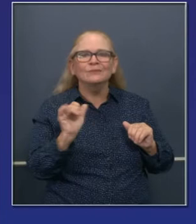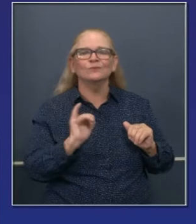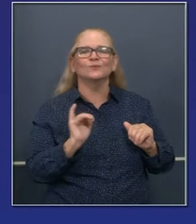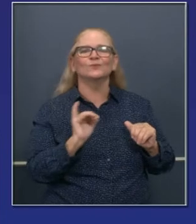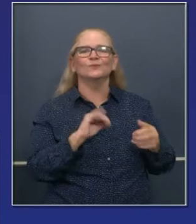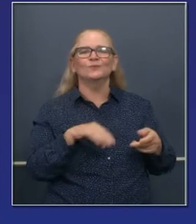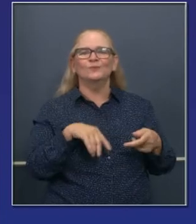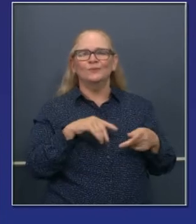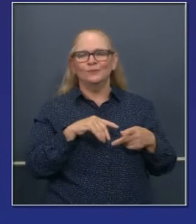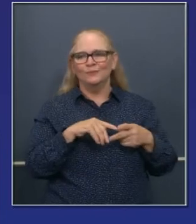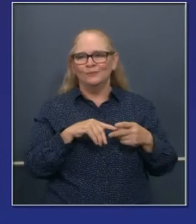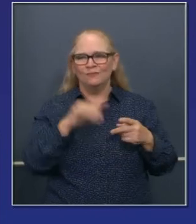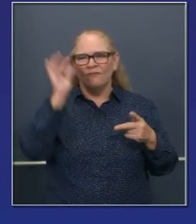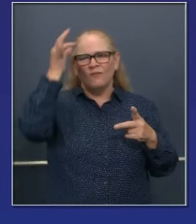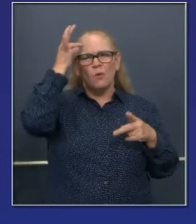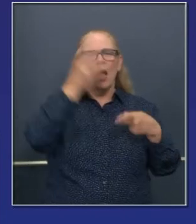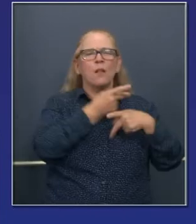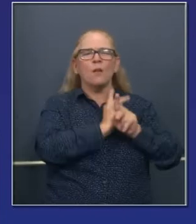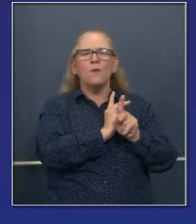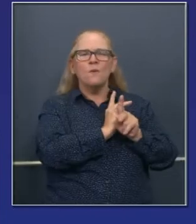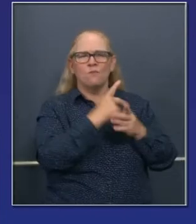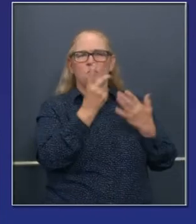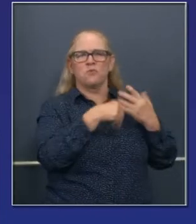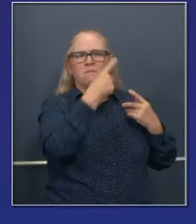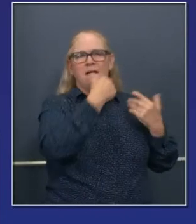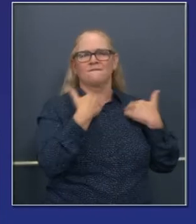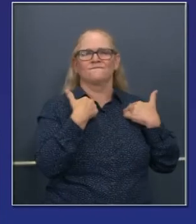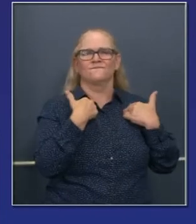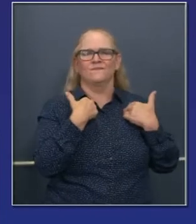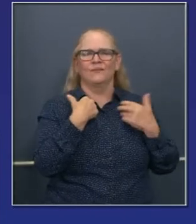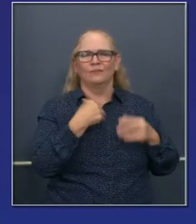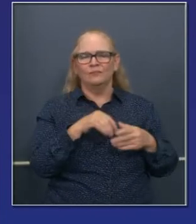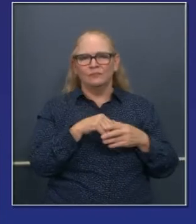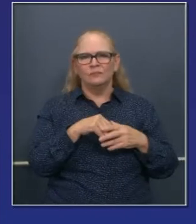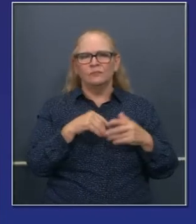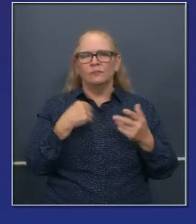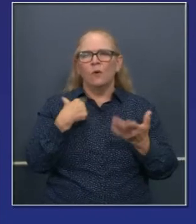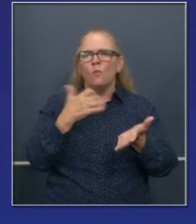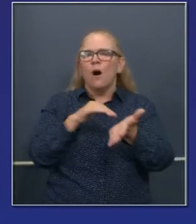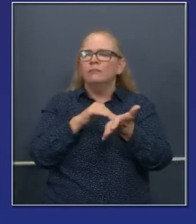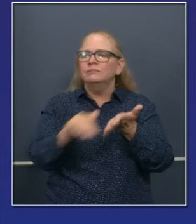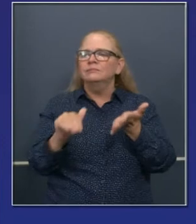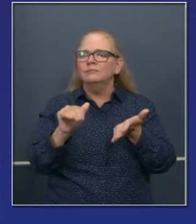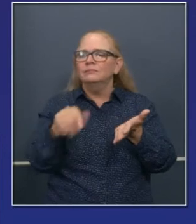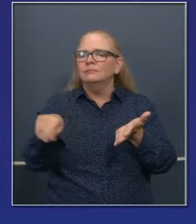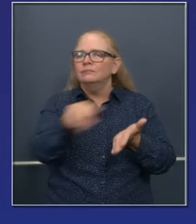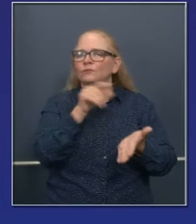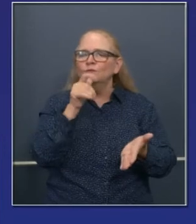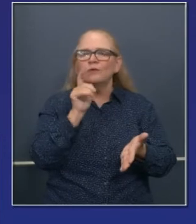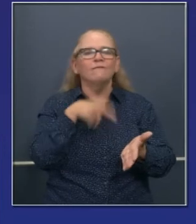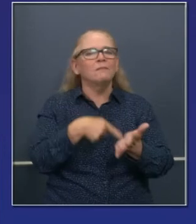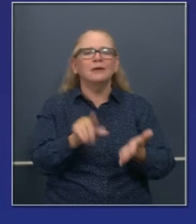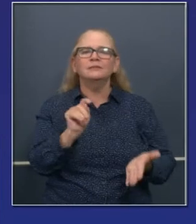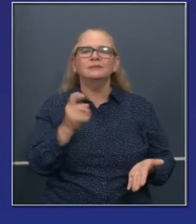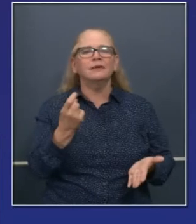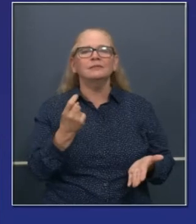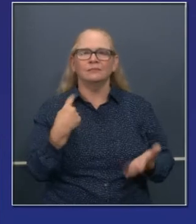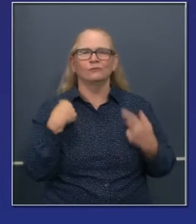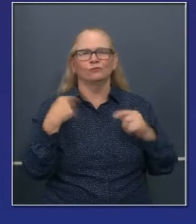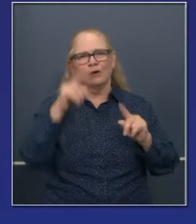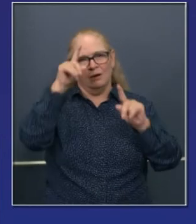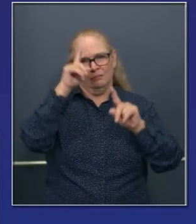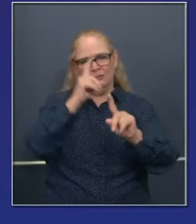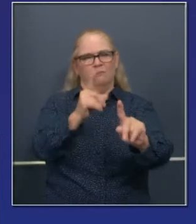los impuestos de los préstamos PPP. Queremos que los negocios de California no tengan